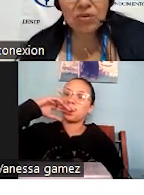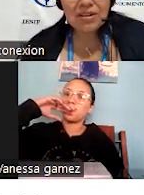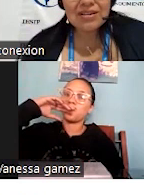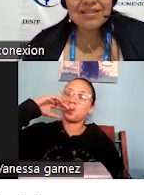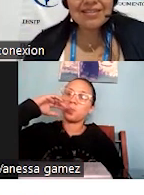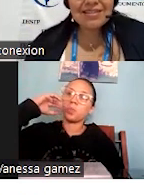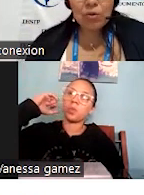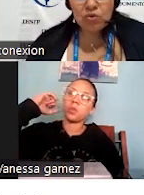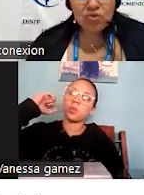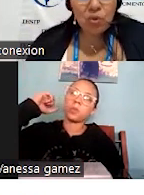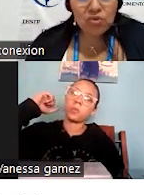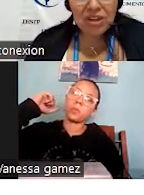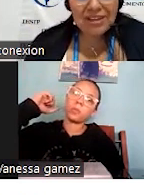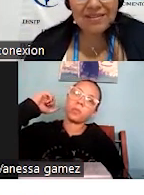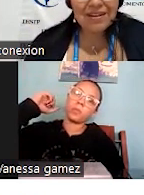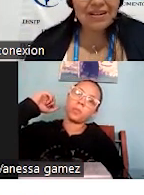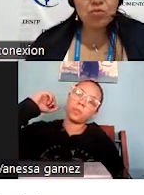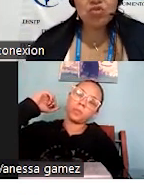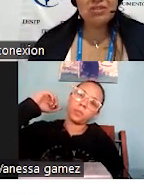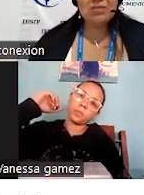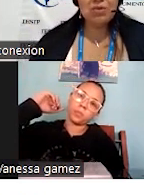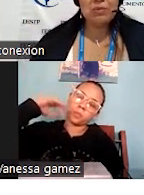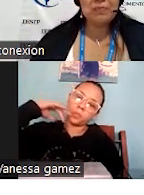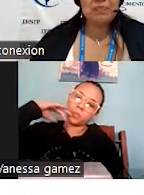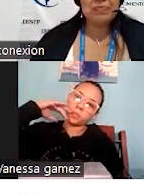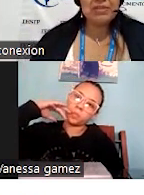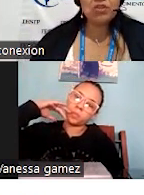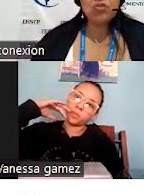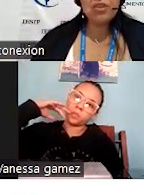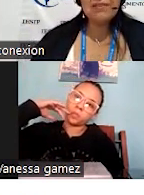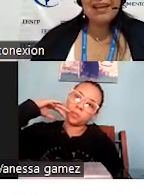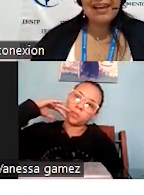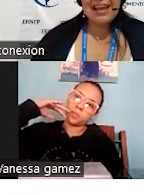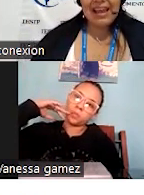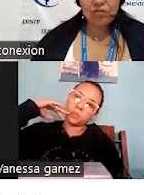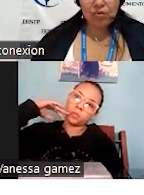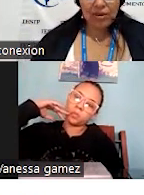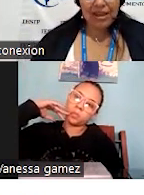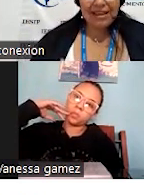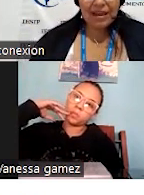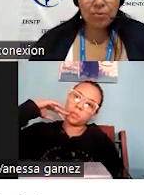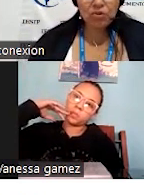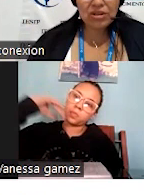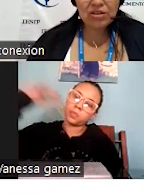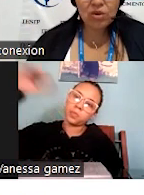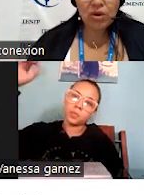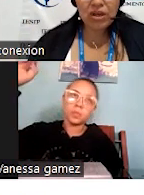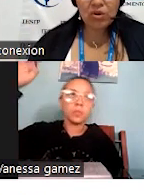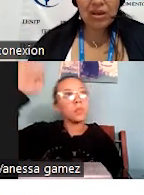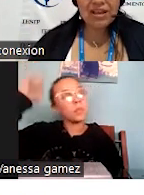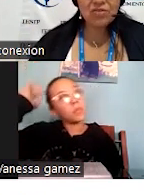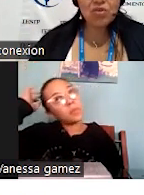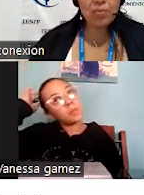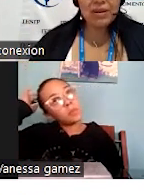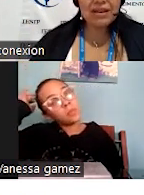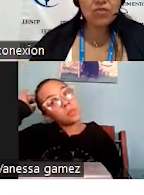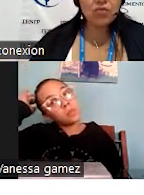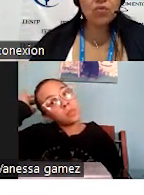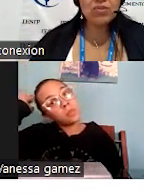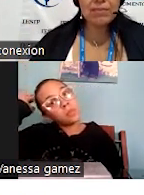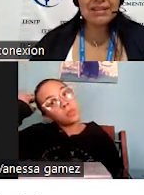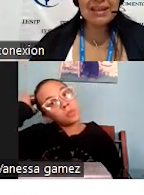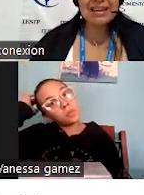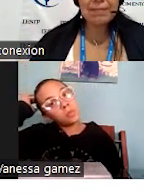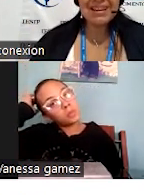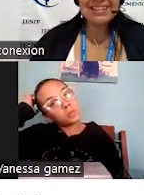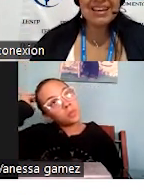gente mayor usa Instagram muchísimo, entonces, eso es apoyo tecnológico, esos dos pilares